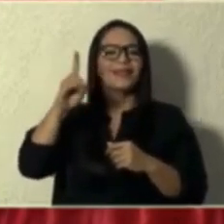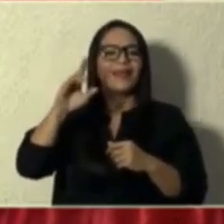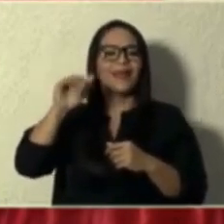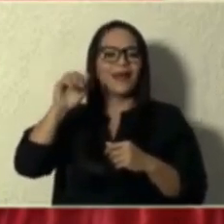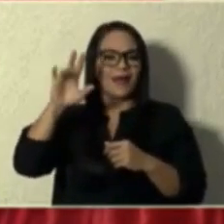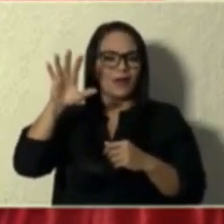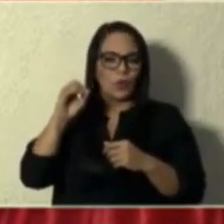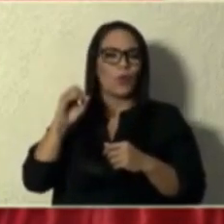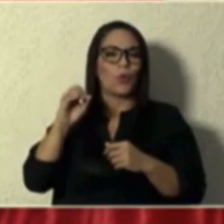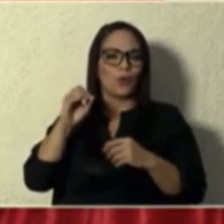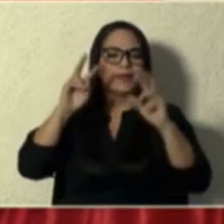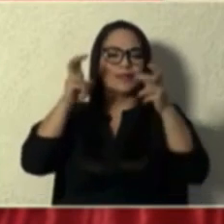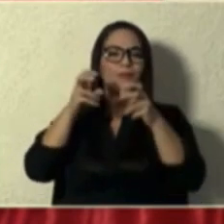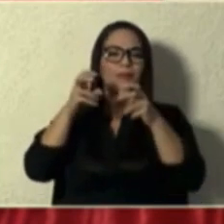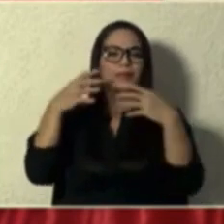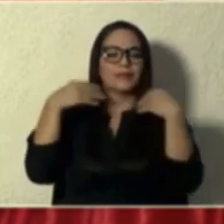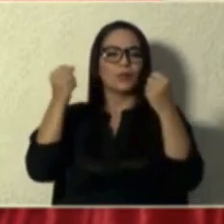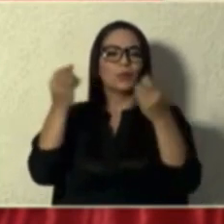salud pública de este país.